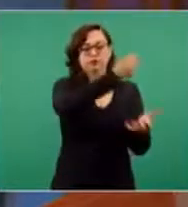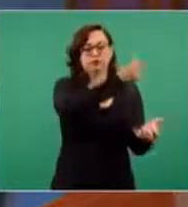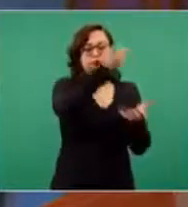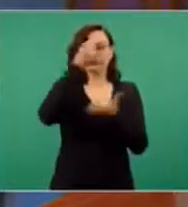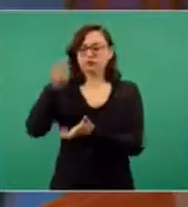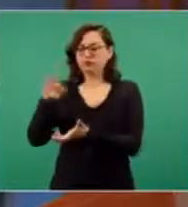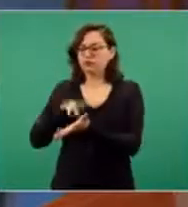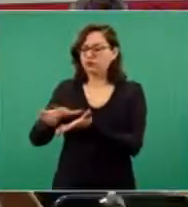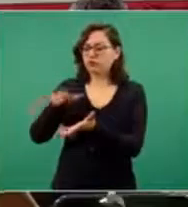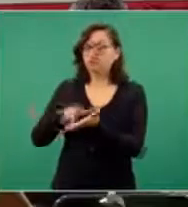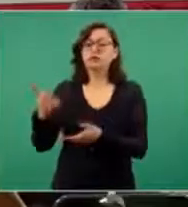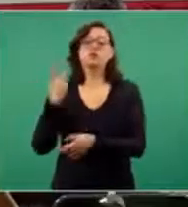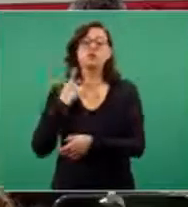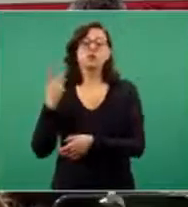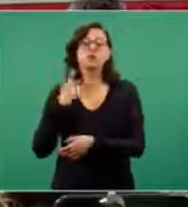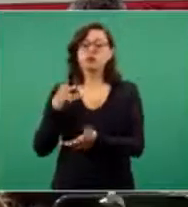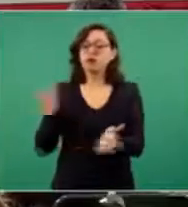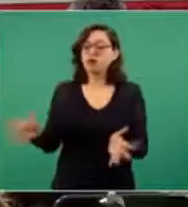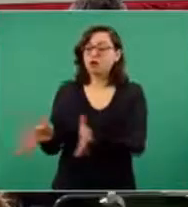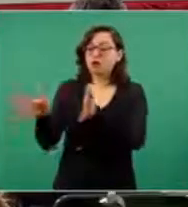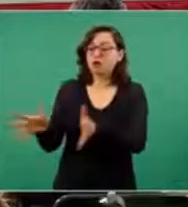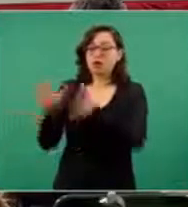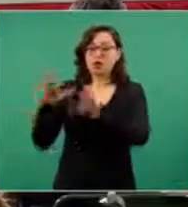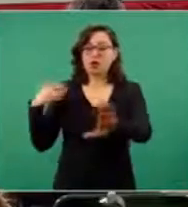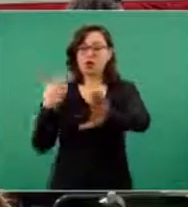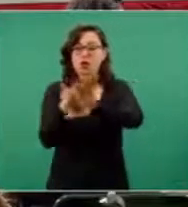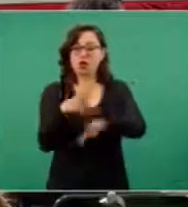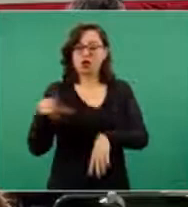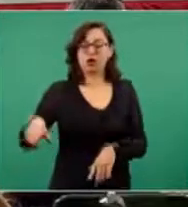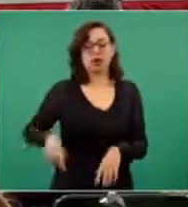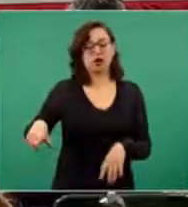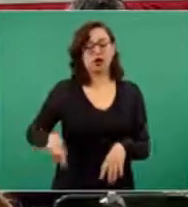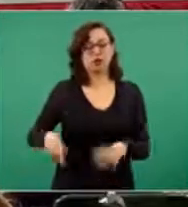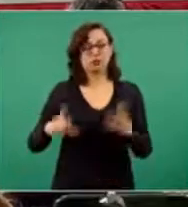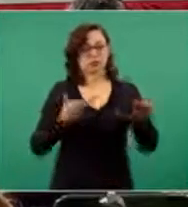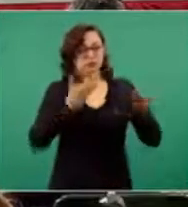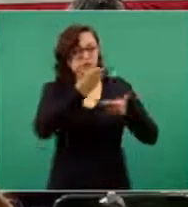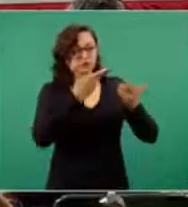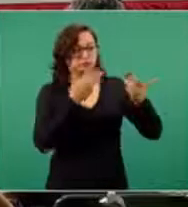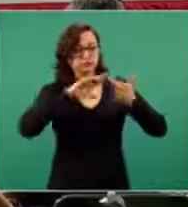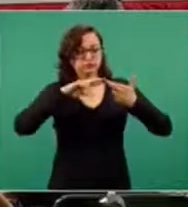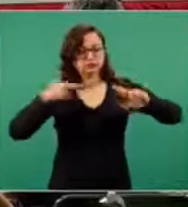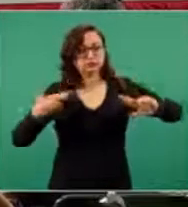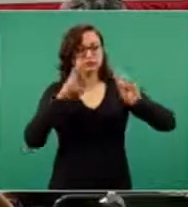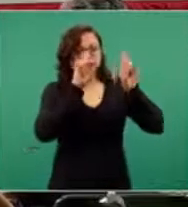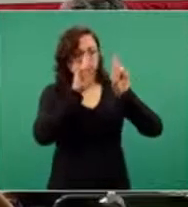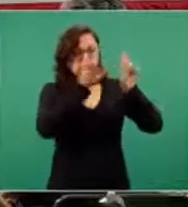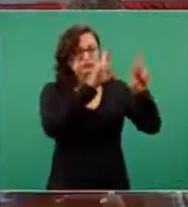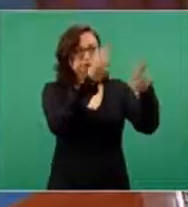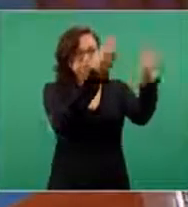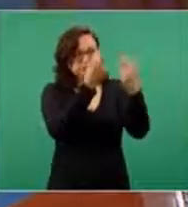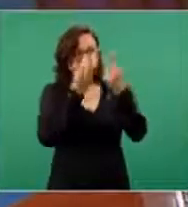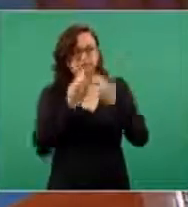a actores políticos va en contra de las relaciones de respeto mutuo y no